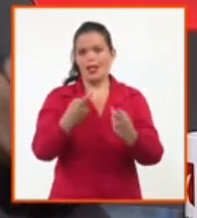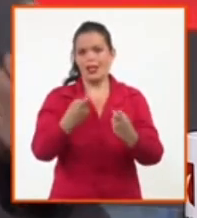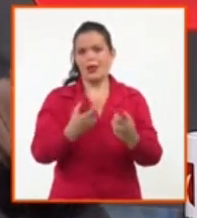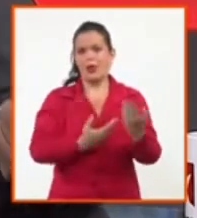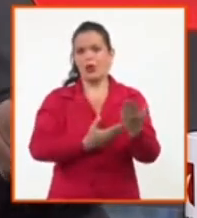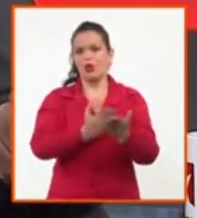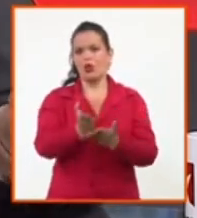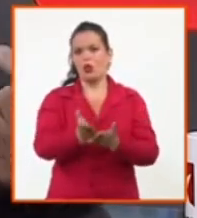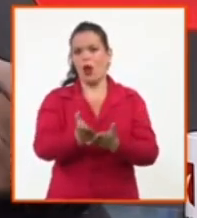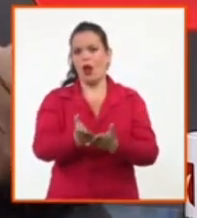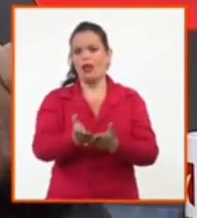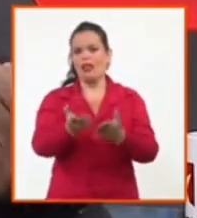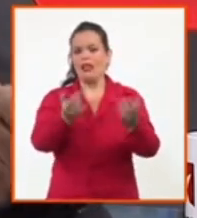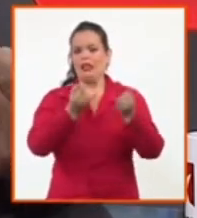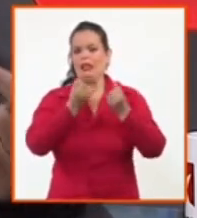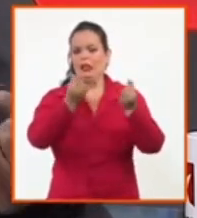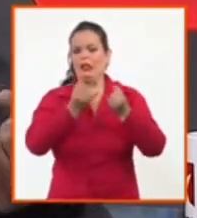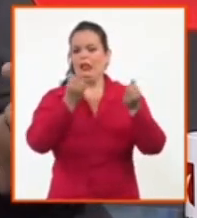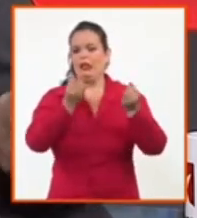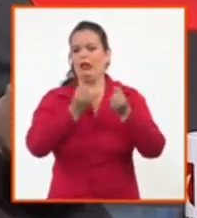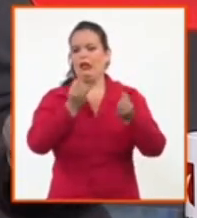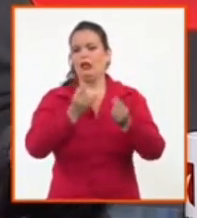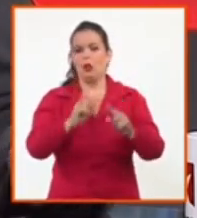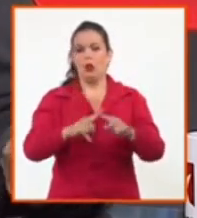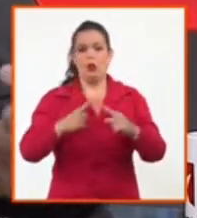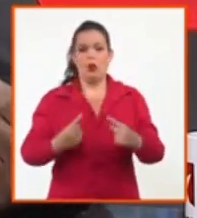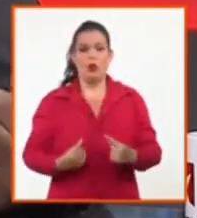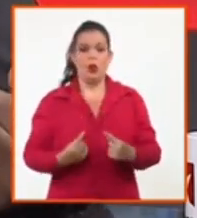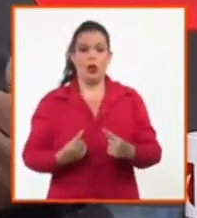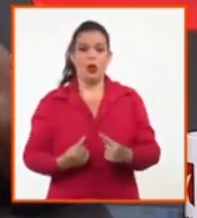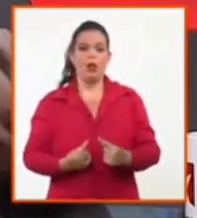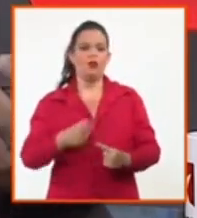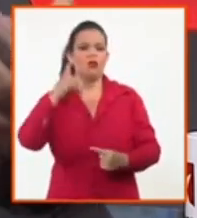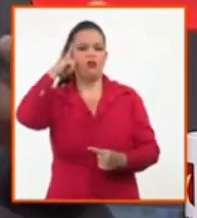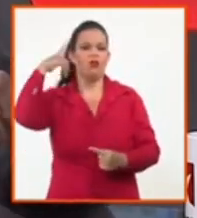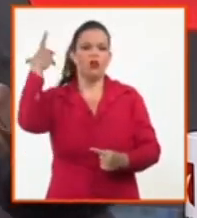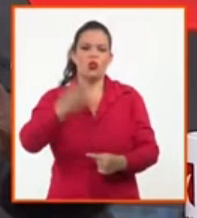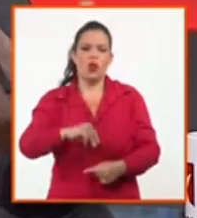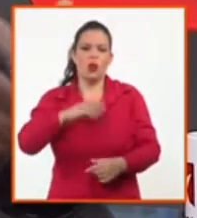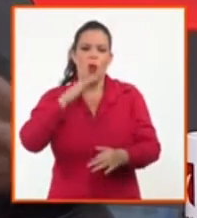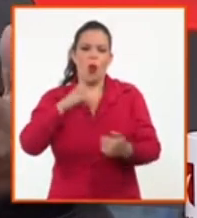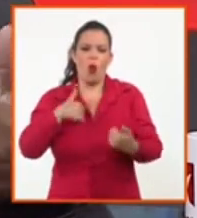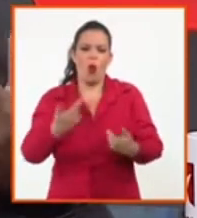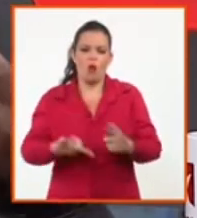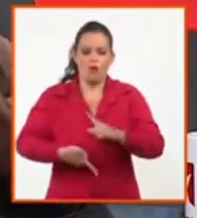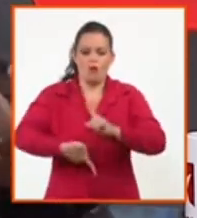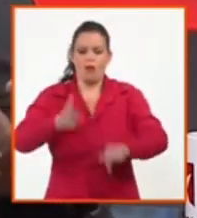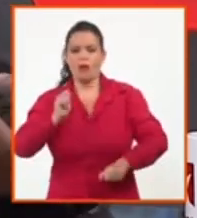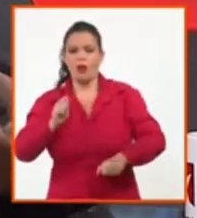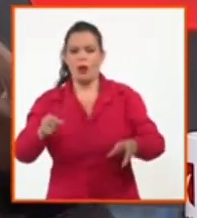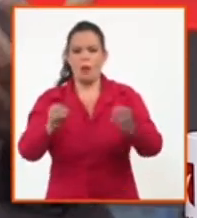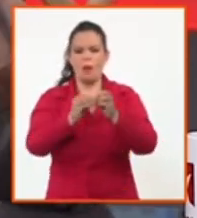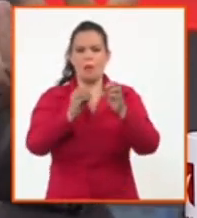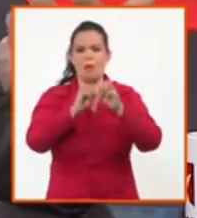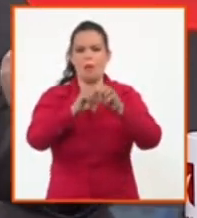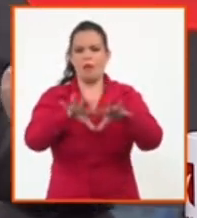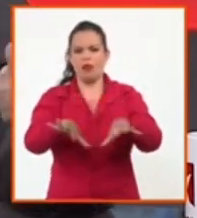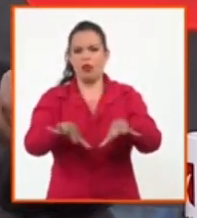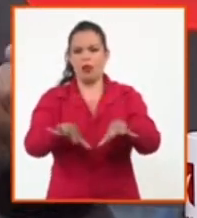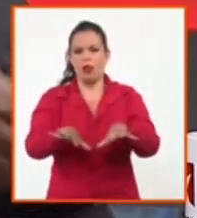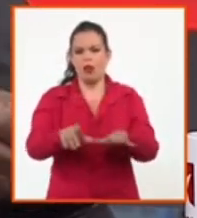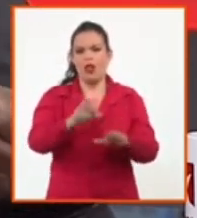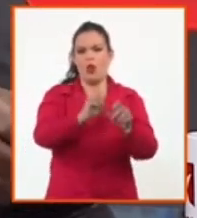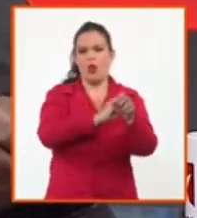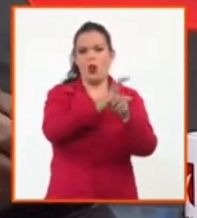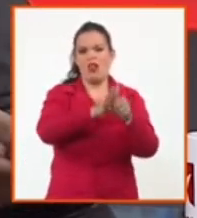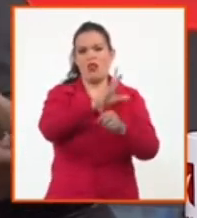cuál va a ser su transmisibilidad con respecto a la cepa delta. Todo se va a decidir con respecto a su transmisibilidad